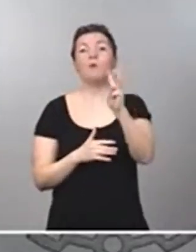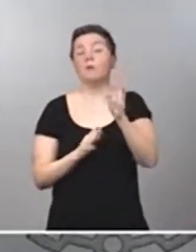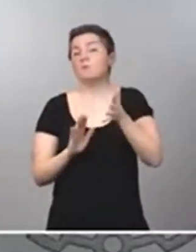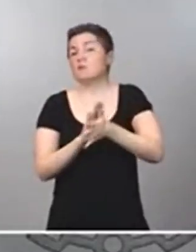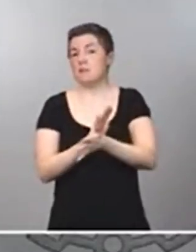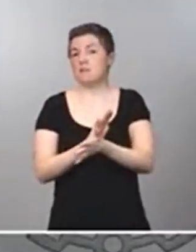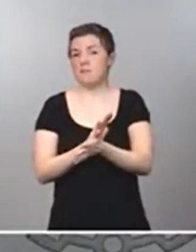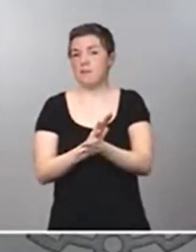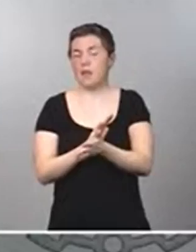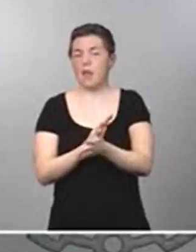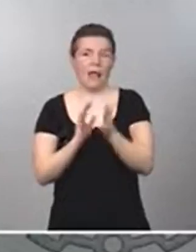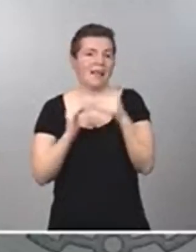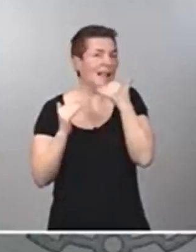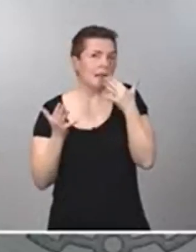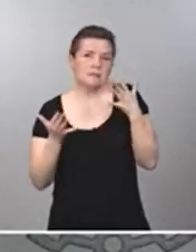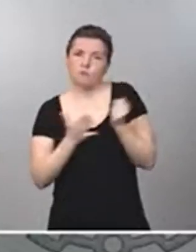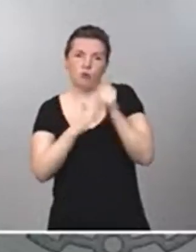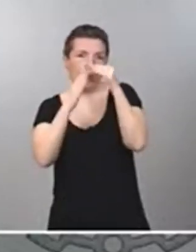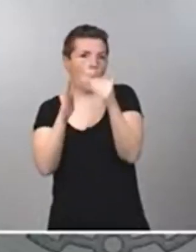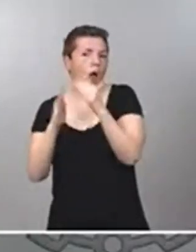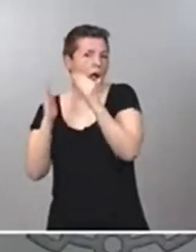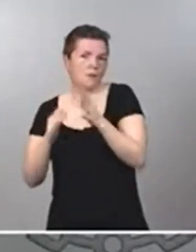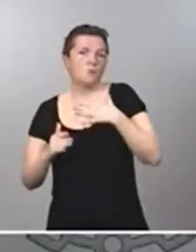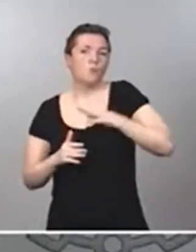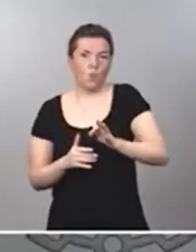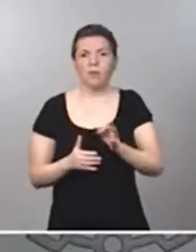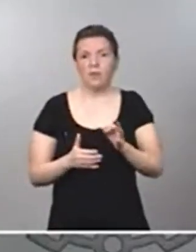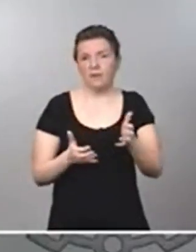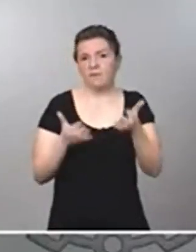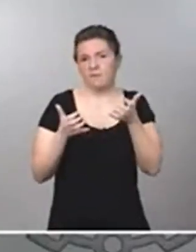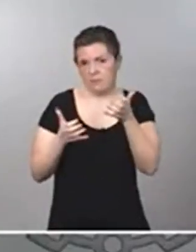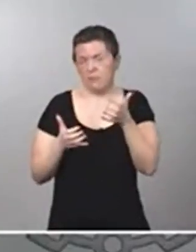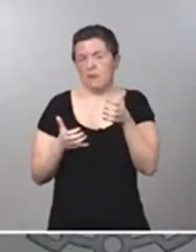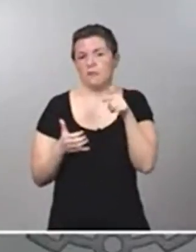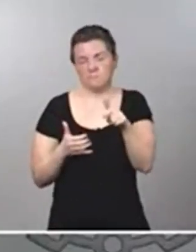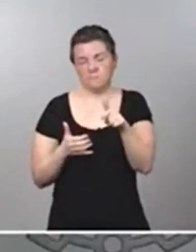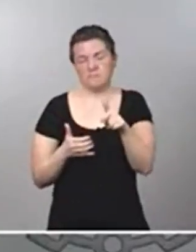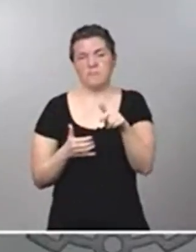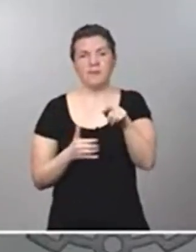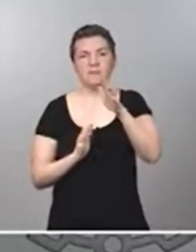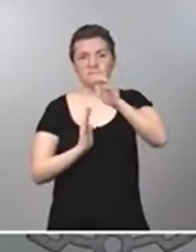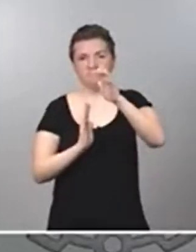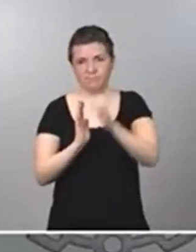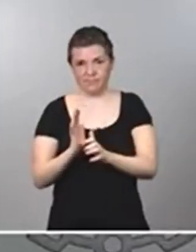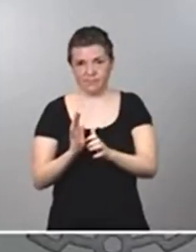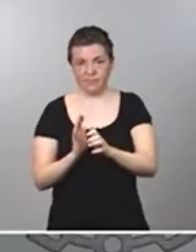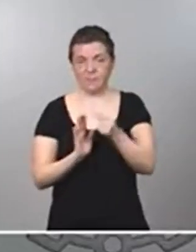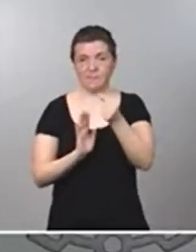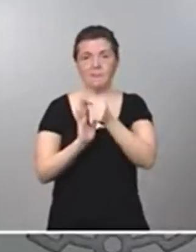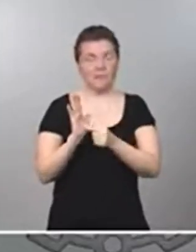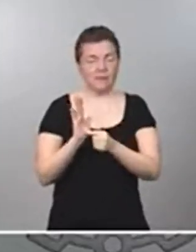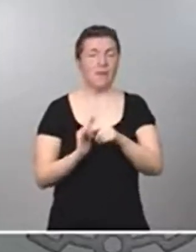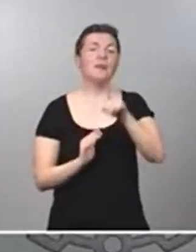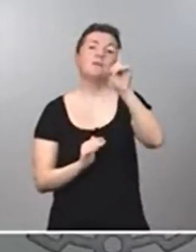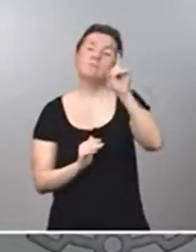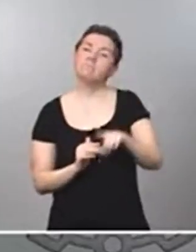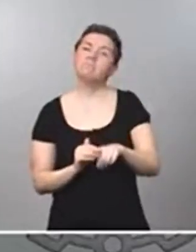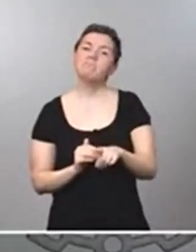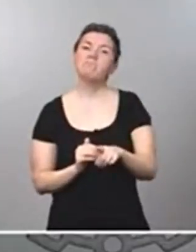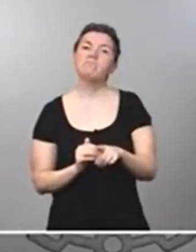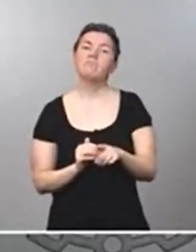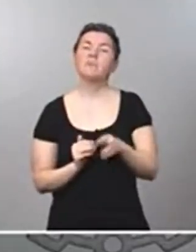práctica totalidad de los hogares españoles las que se verán beneficiados por esta medida y también verán